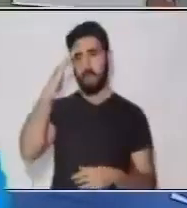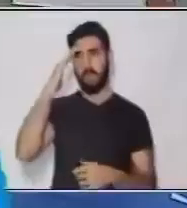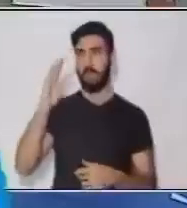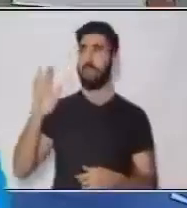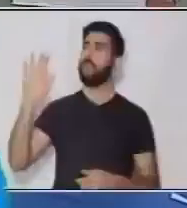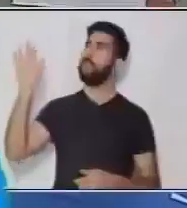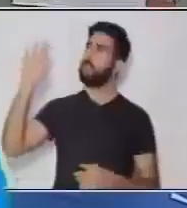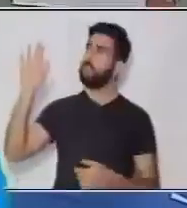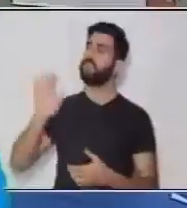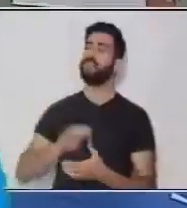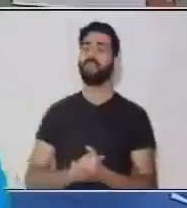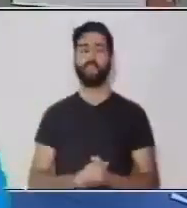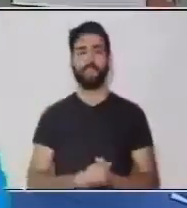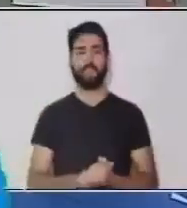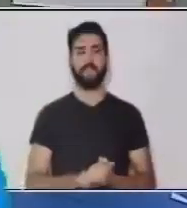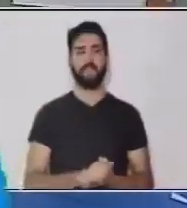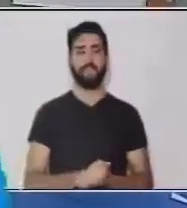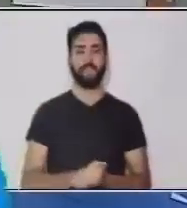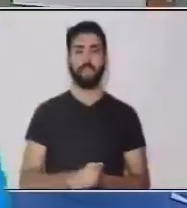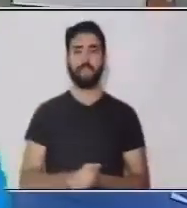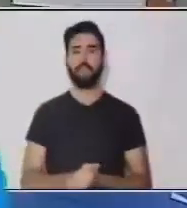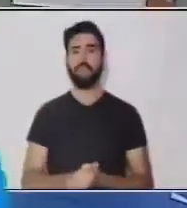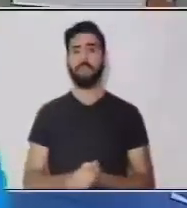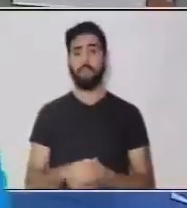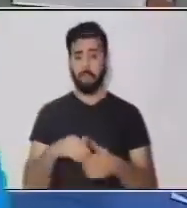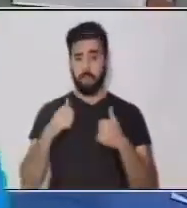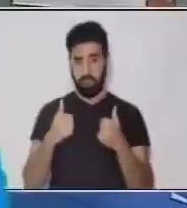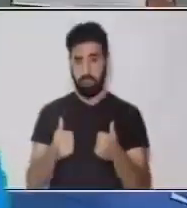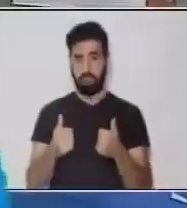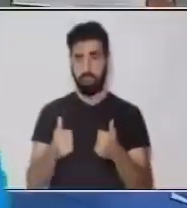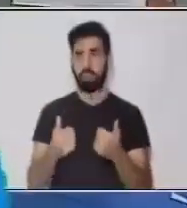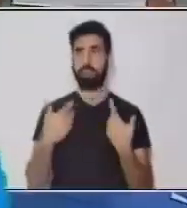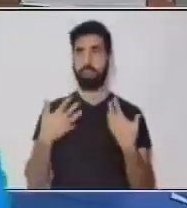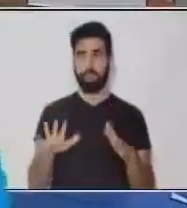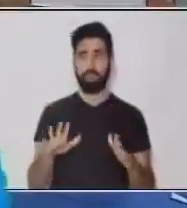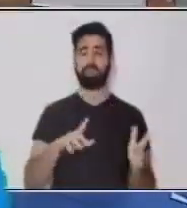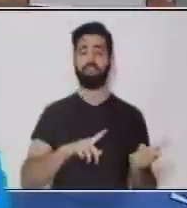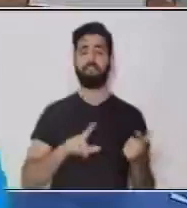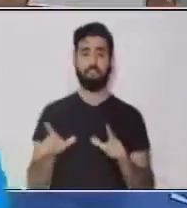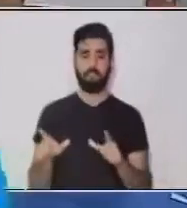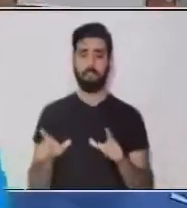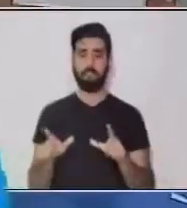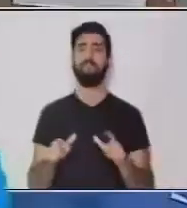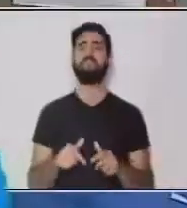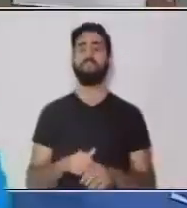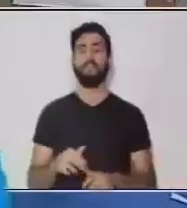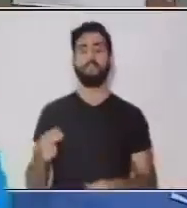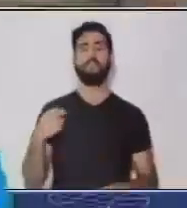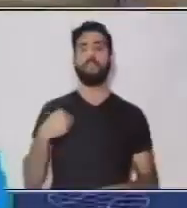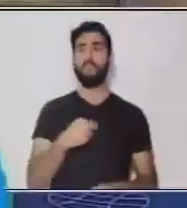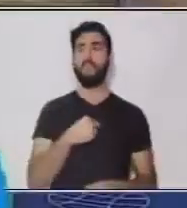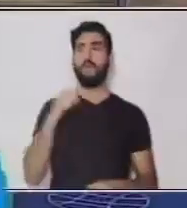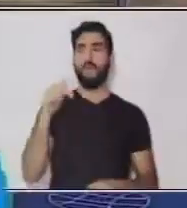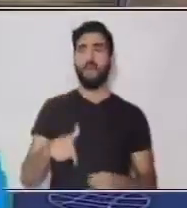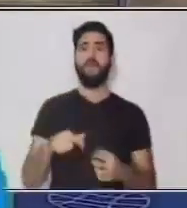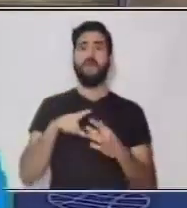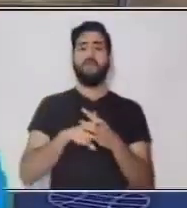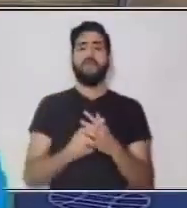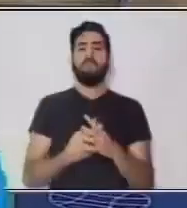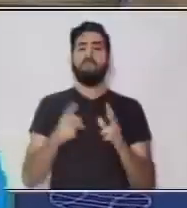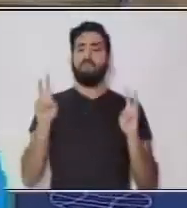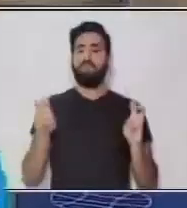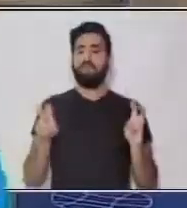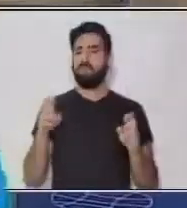Pablo. Hola Pablo. Muy bien. Bien, bueno, vamos a empezar el día de hoy con el cuento